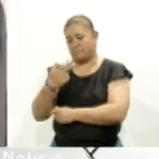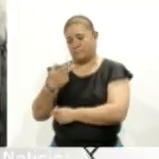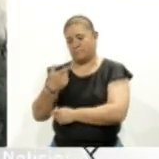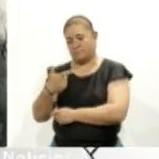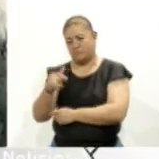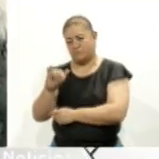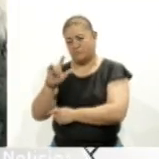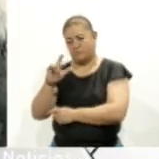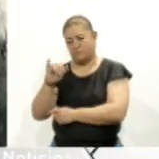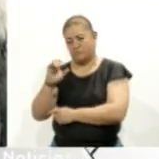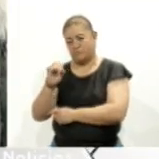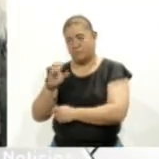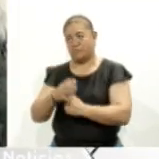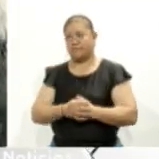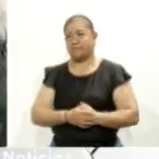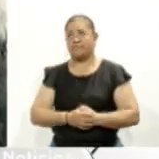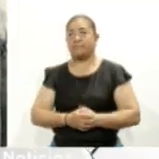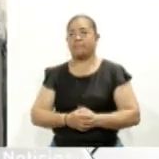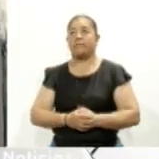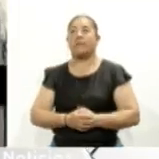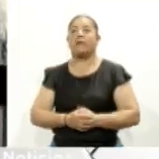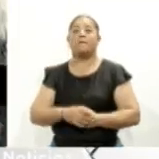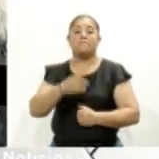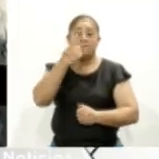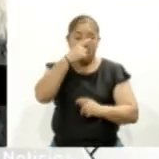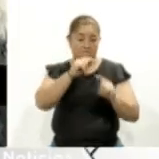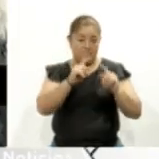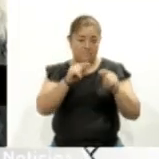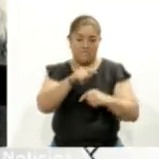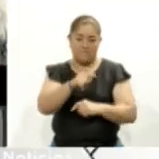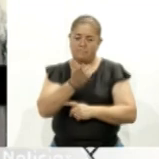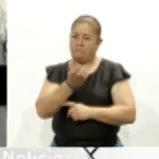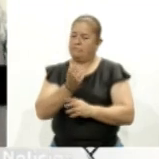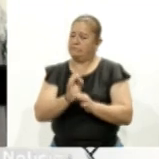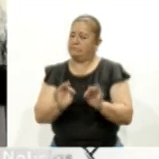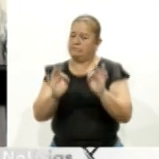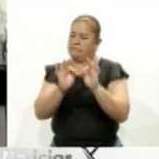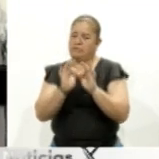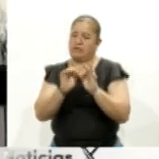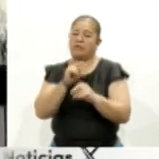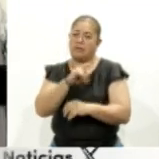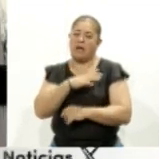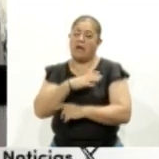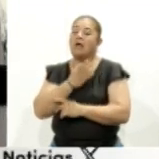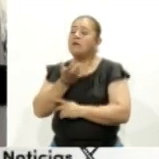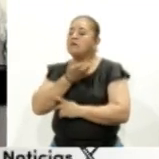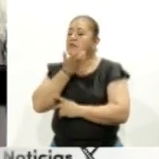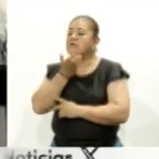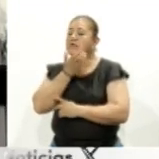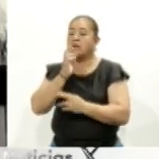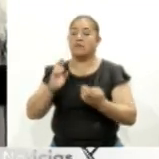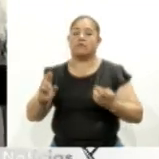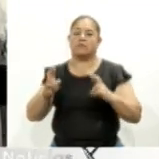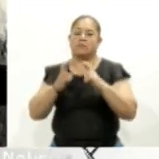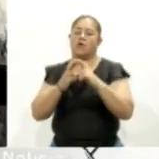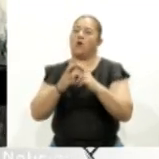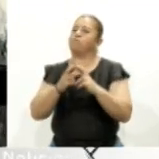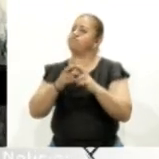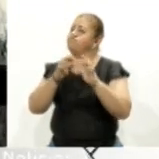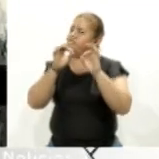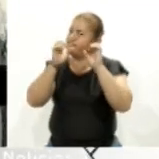muy importante para Tlaxcala porque tiene tradiciones religiosas muy marcadas.